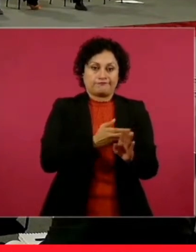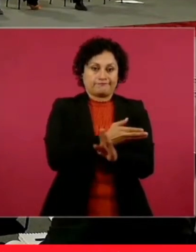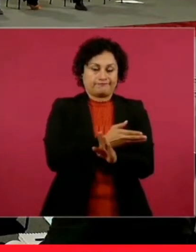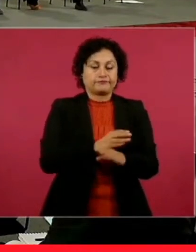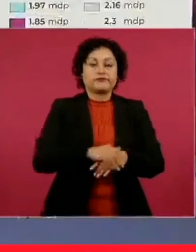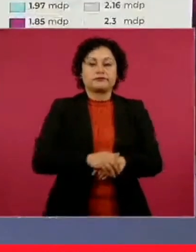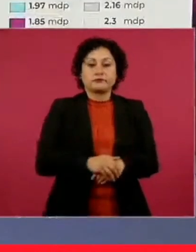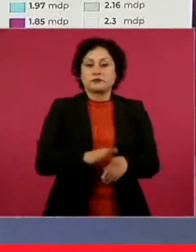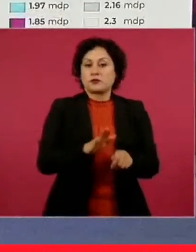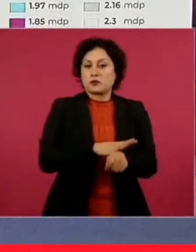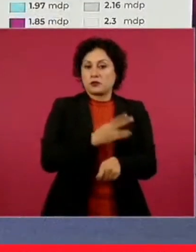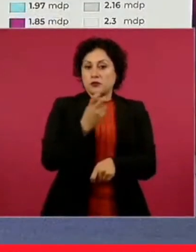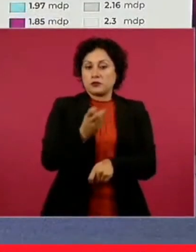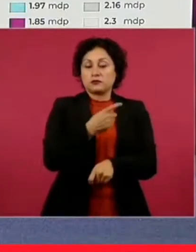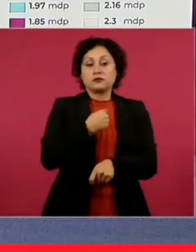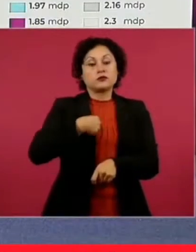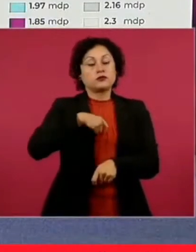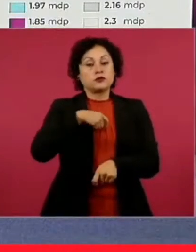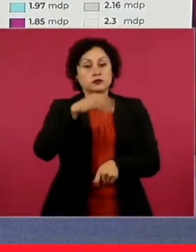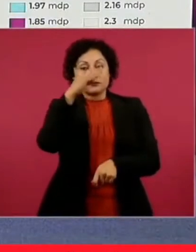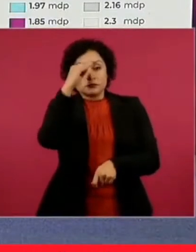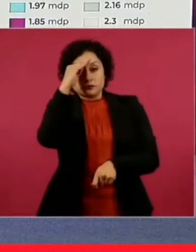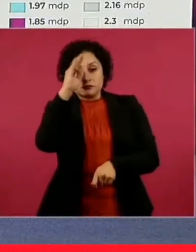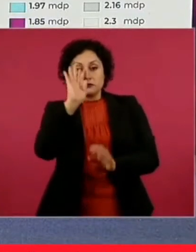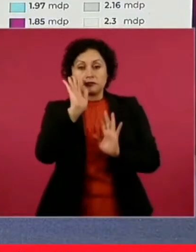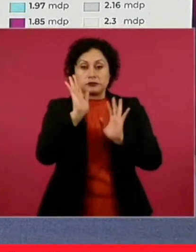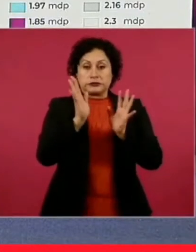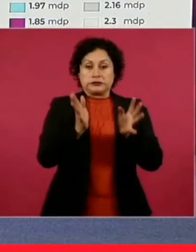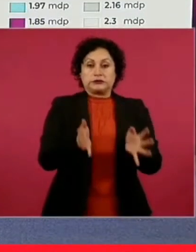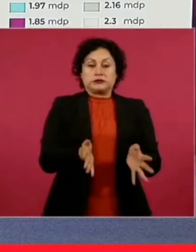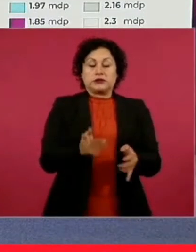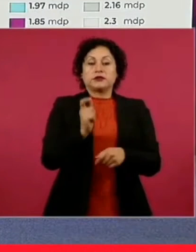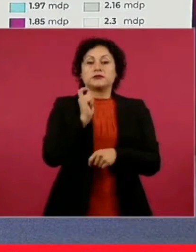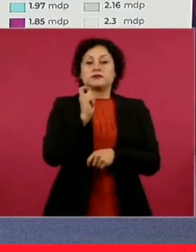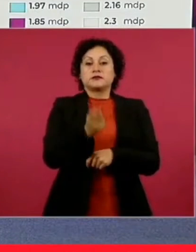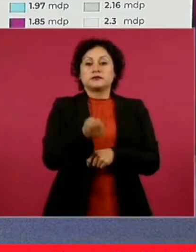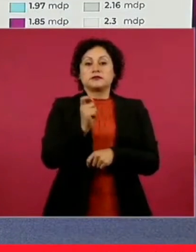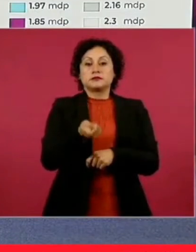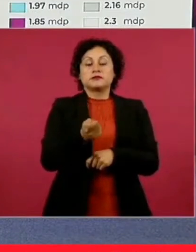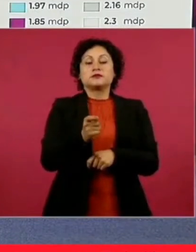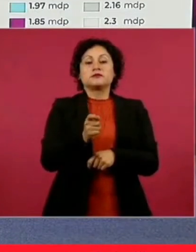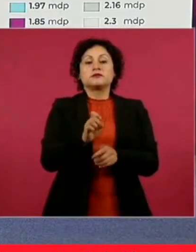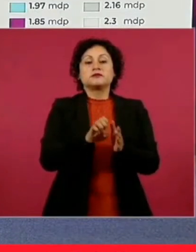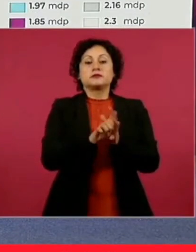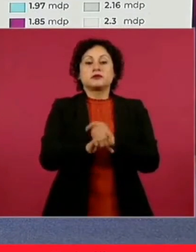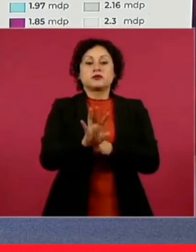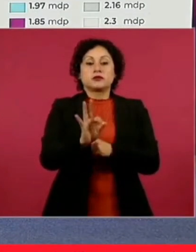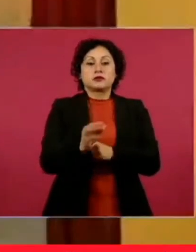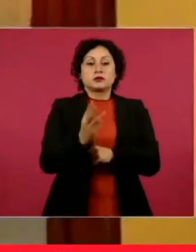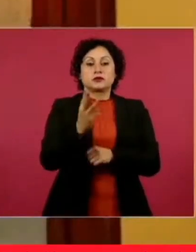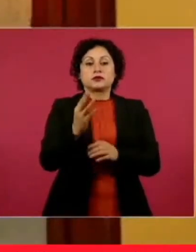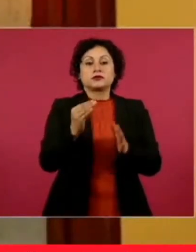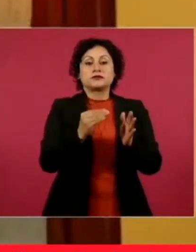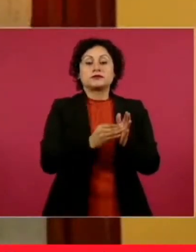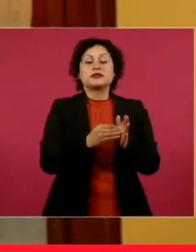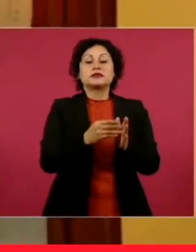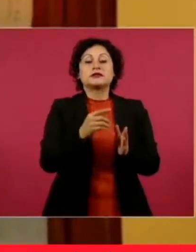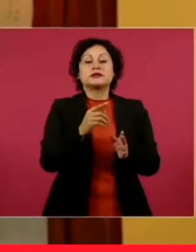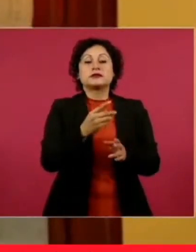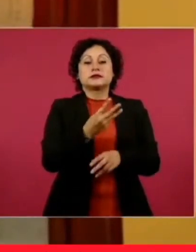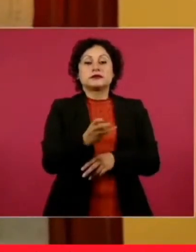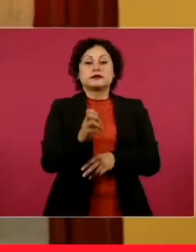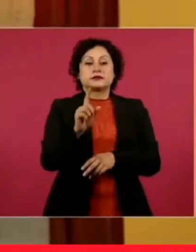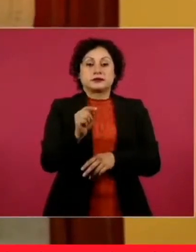previsto que se puedan dar los, como decía, mil 733 millones de pesos para 38 mil